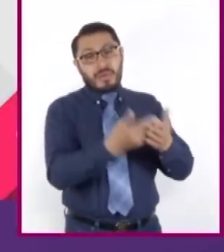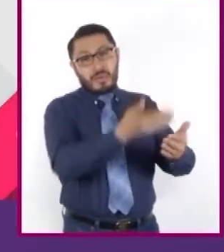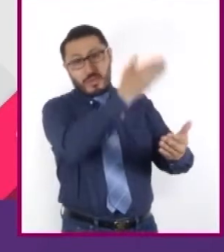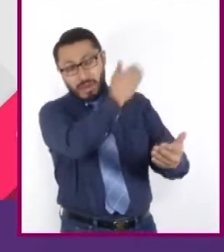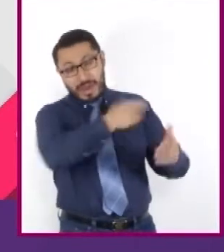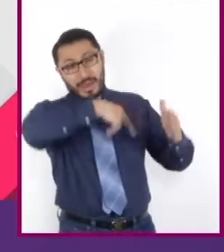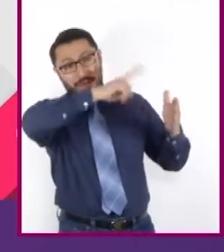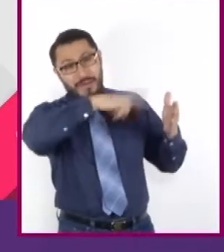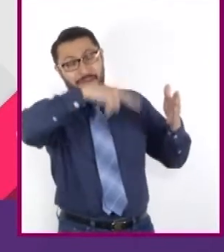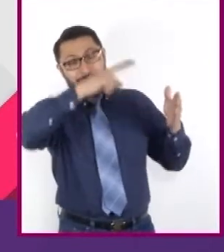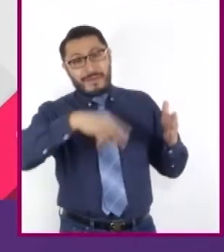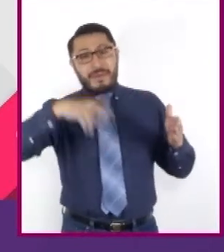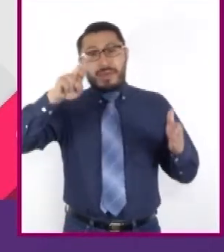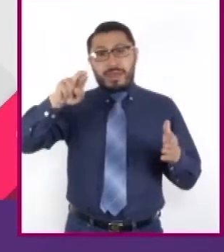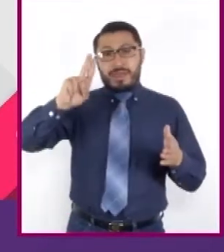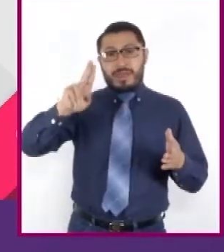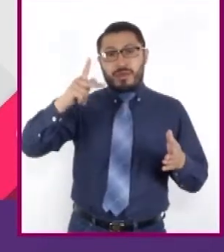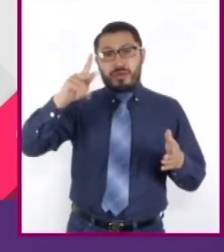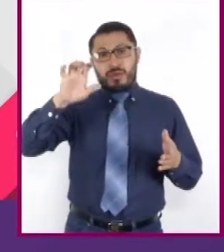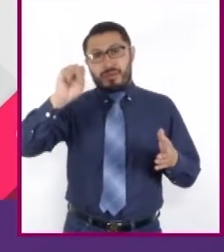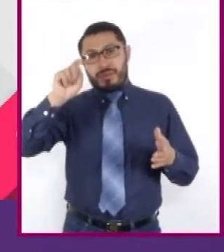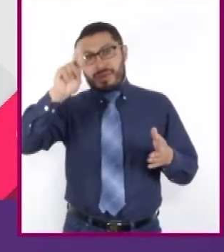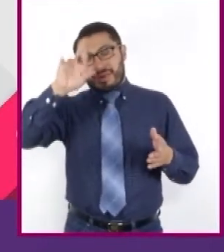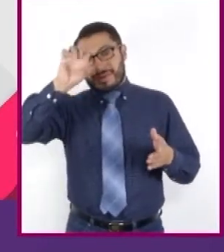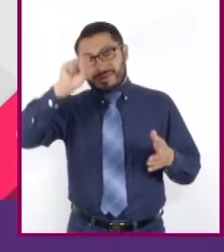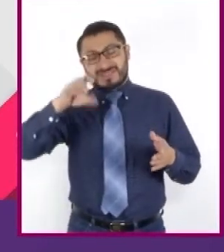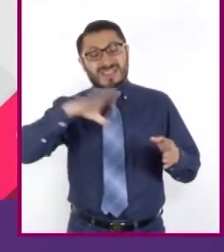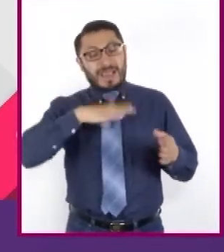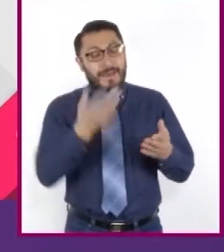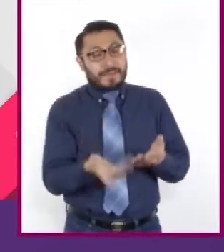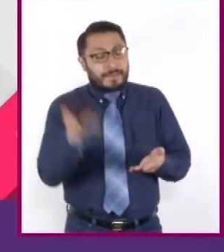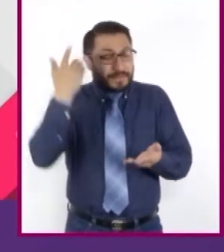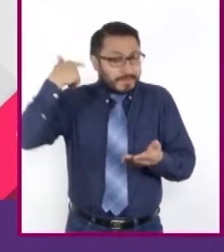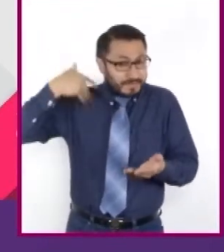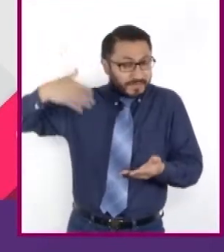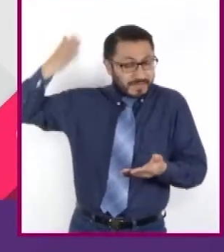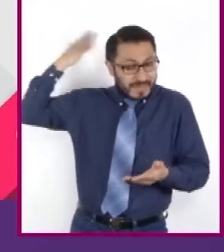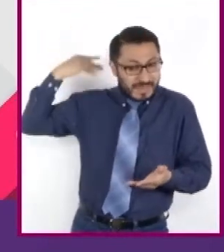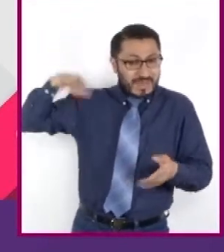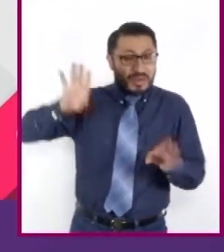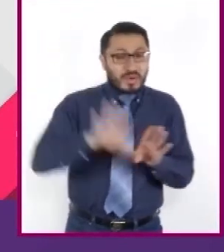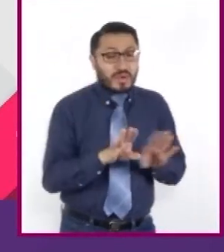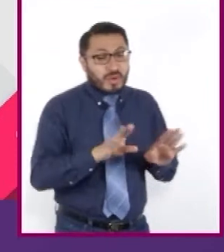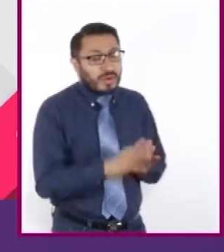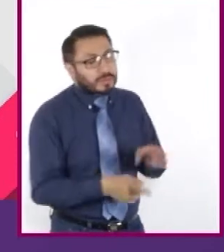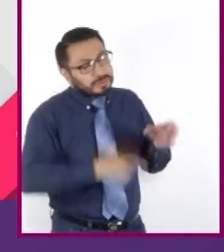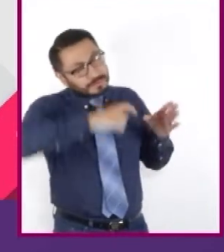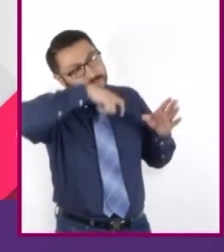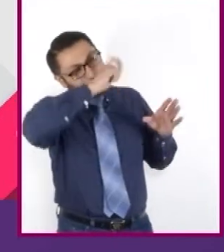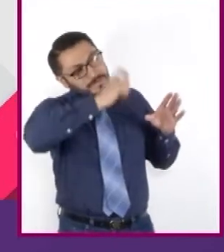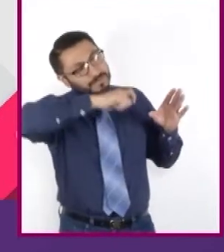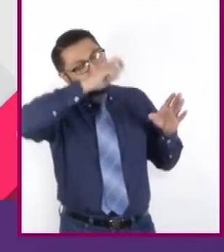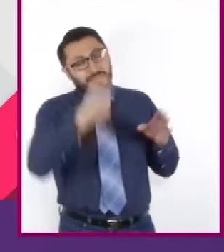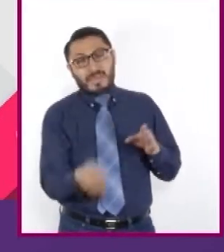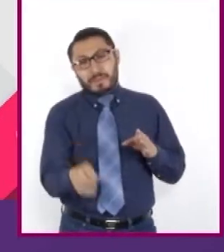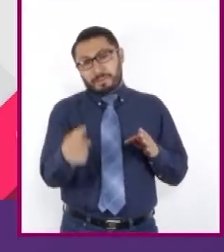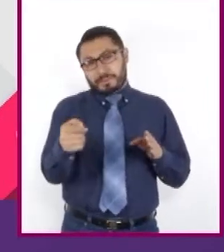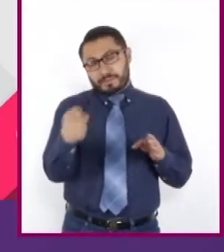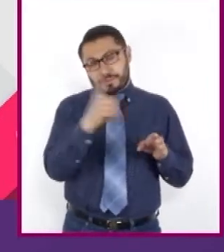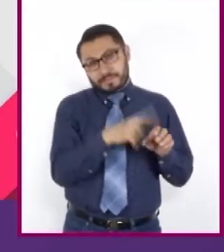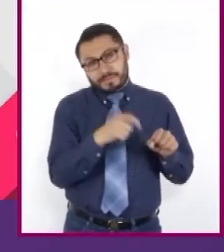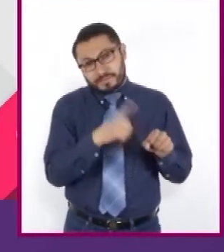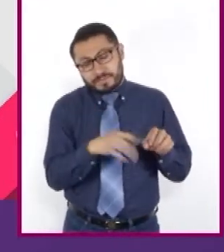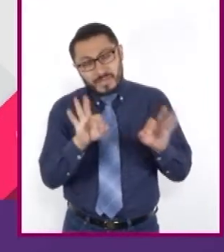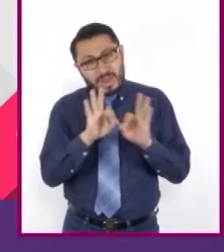lograba de manera muy sintética, poniendo más énfasis a la acción a representar, utilizando pocos colores y formas